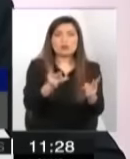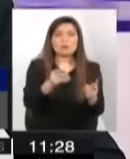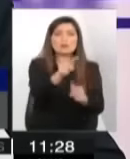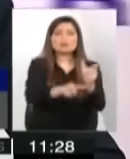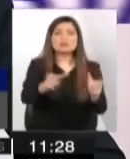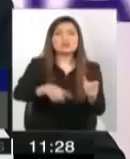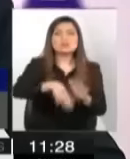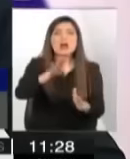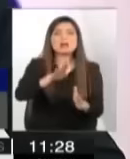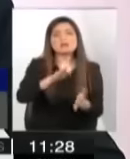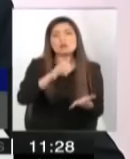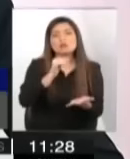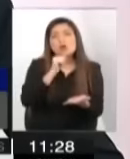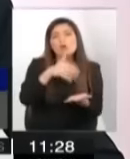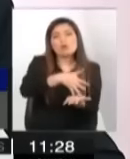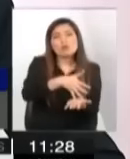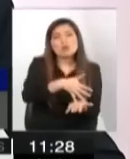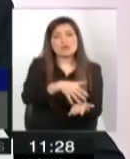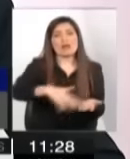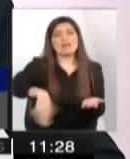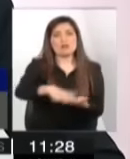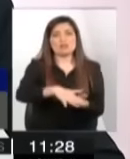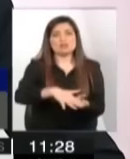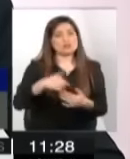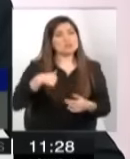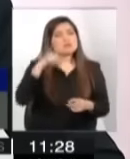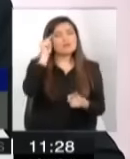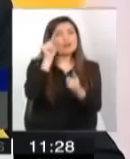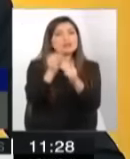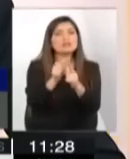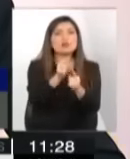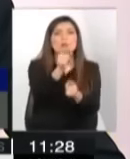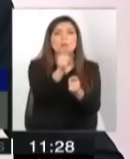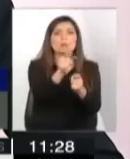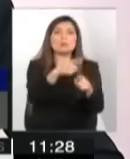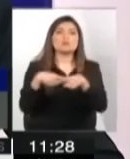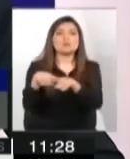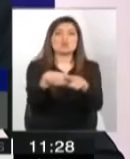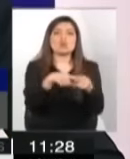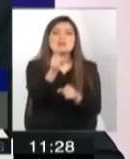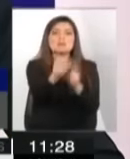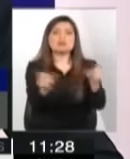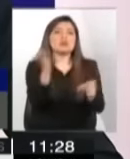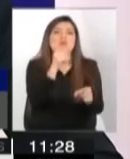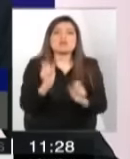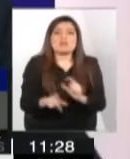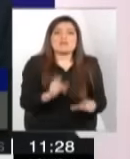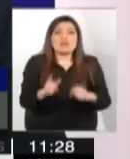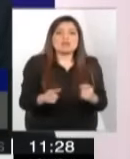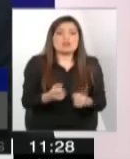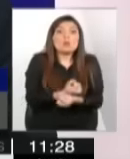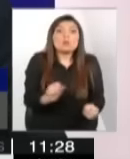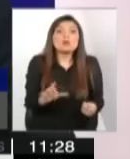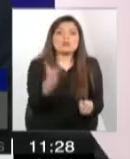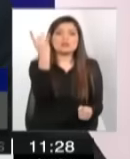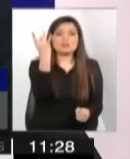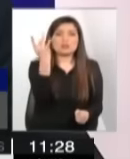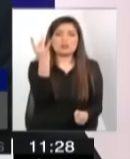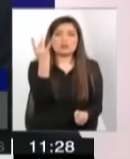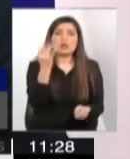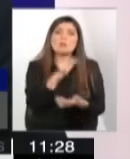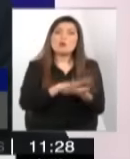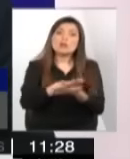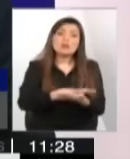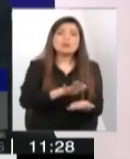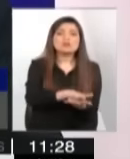trabajar, digamos, por la parte social, por aquellos que no tienen defensa, por los que no tienen la capacidad de escoger, como en el